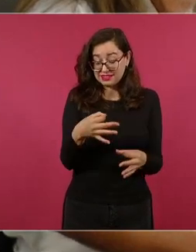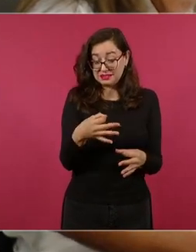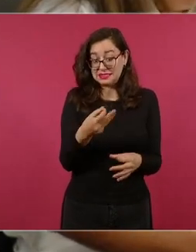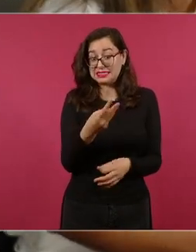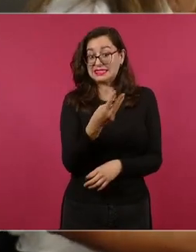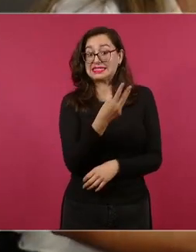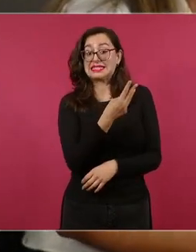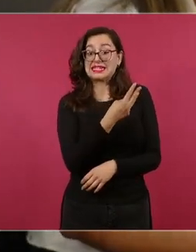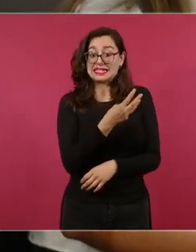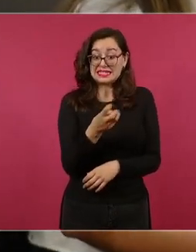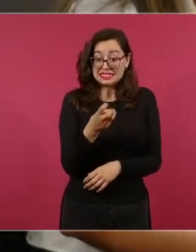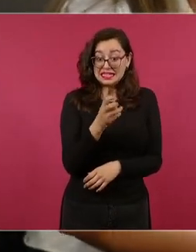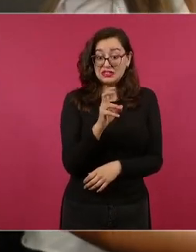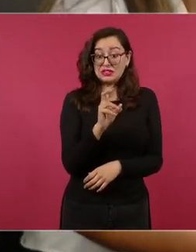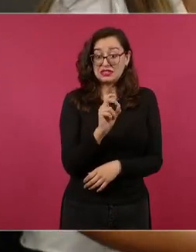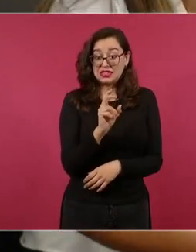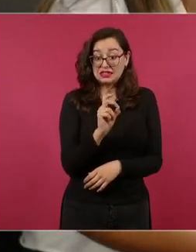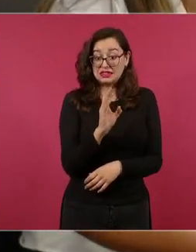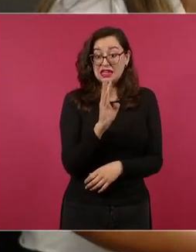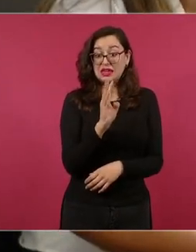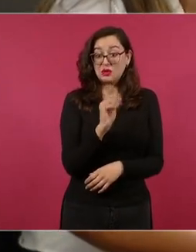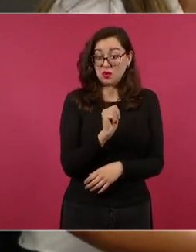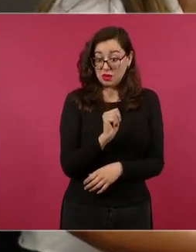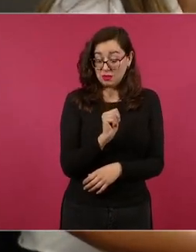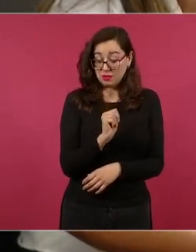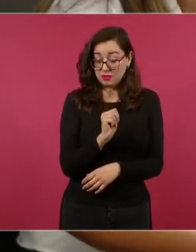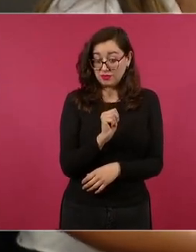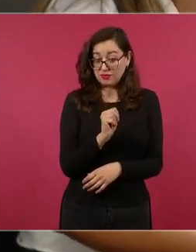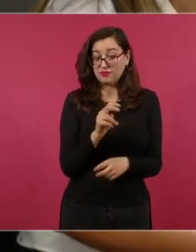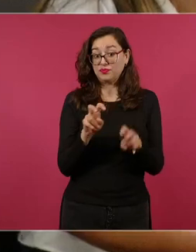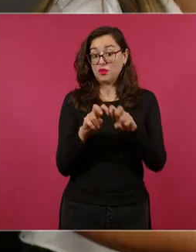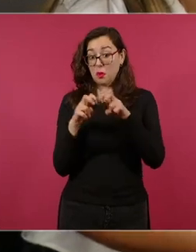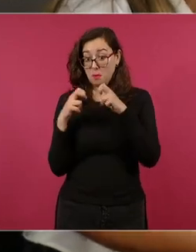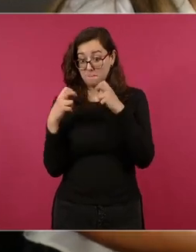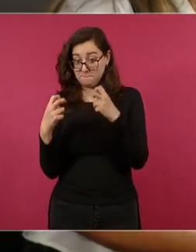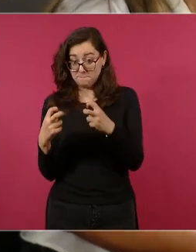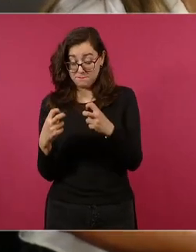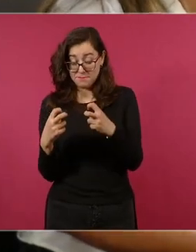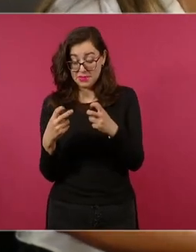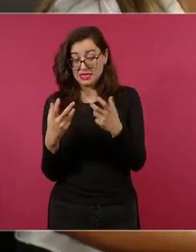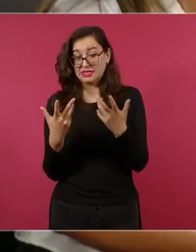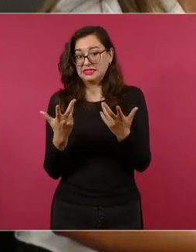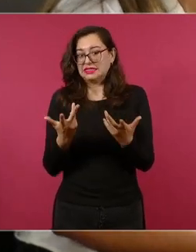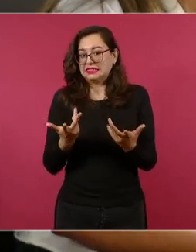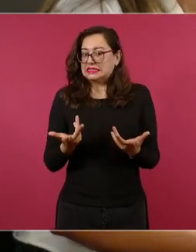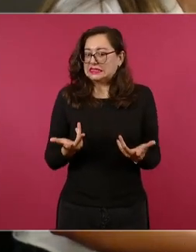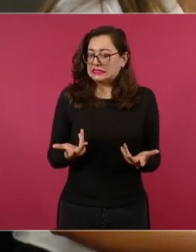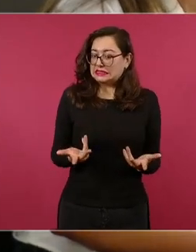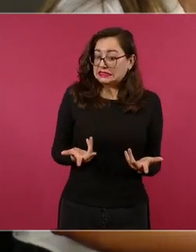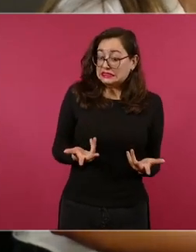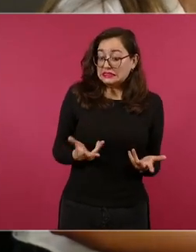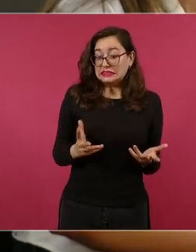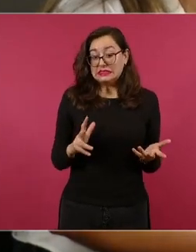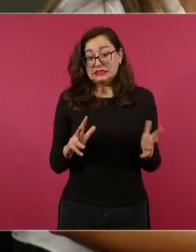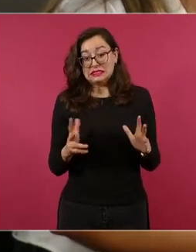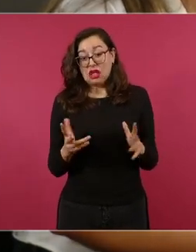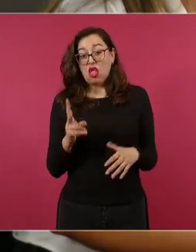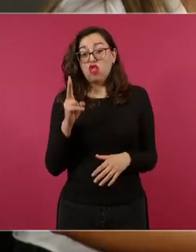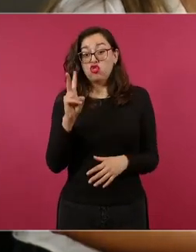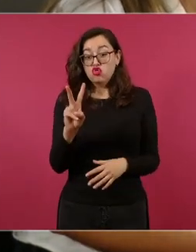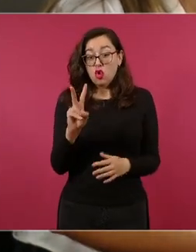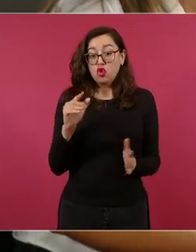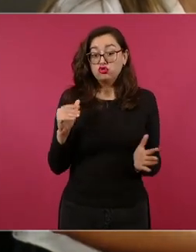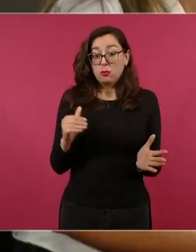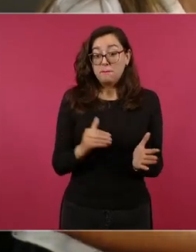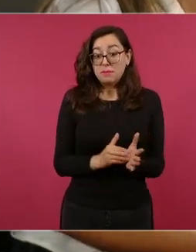339 entre jueces de distrito y magistrados es decir habría alrededor de dos mil personas